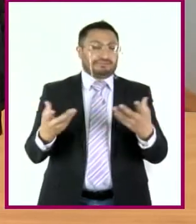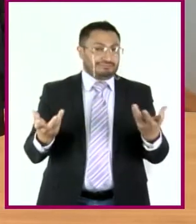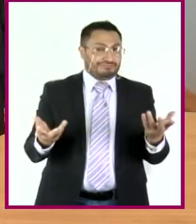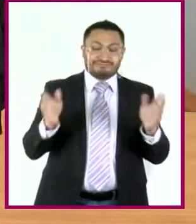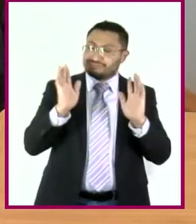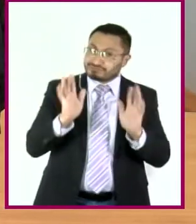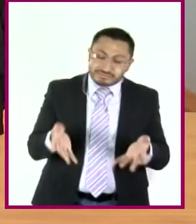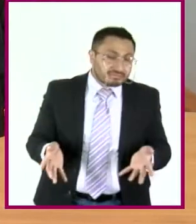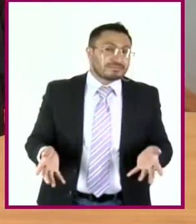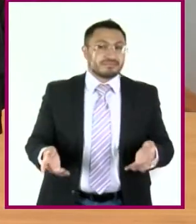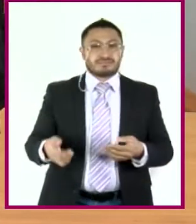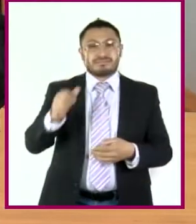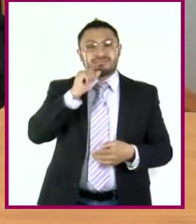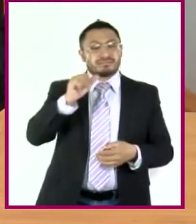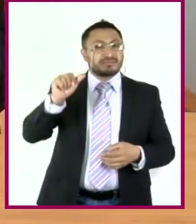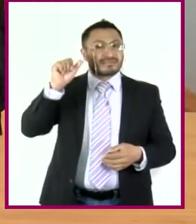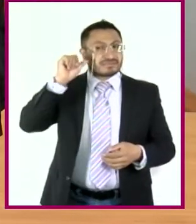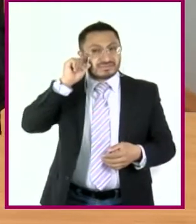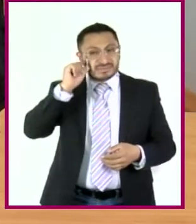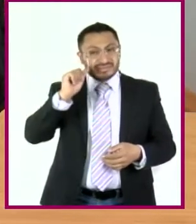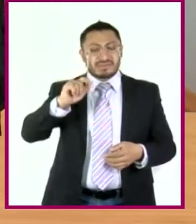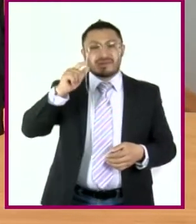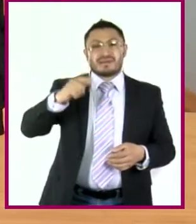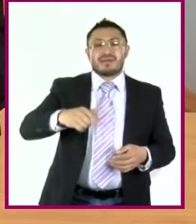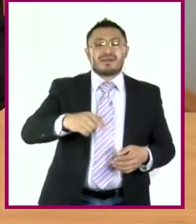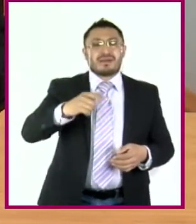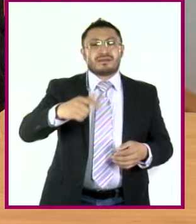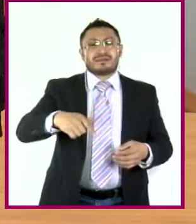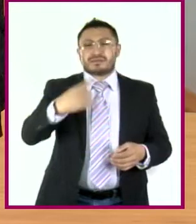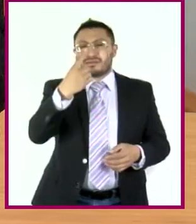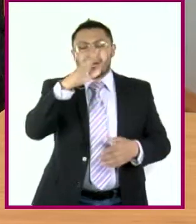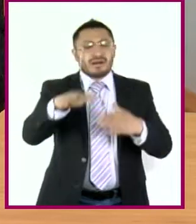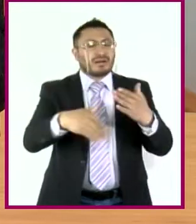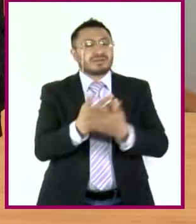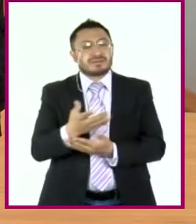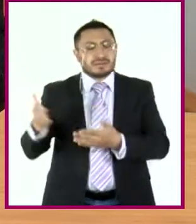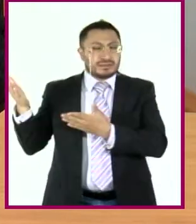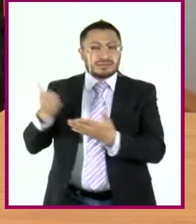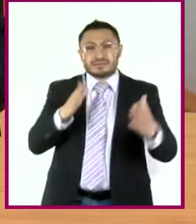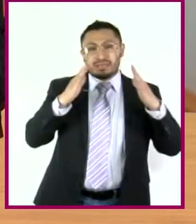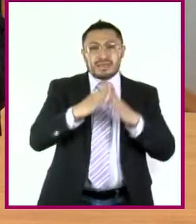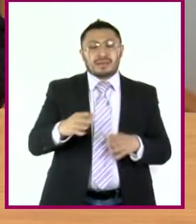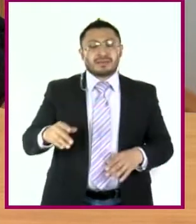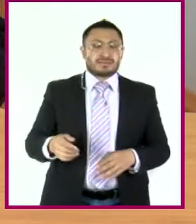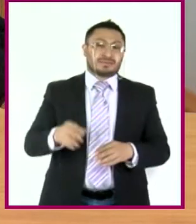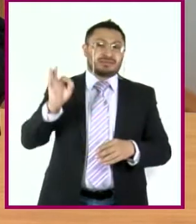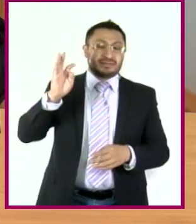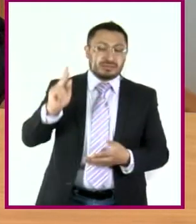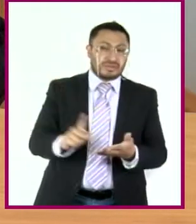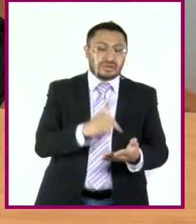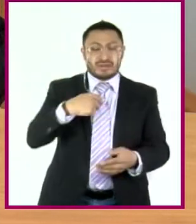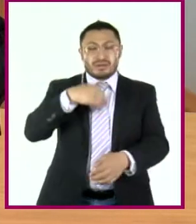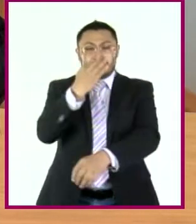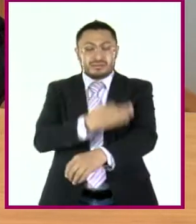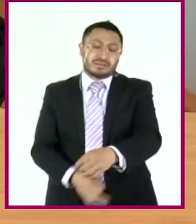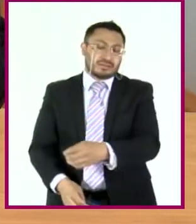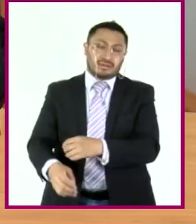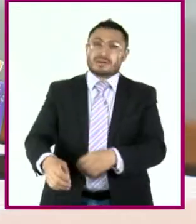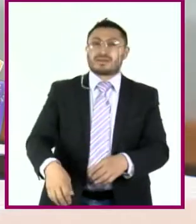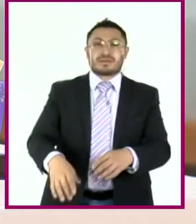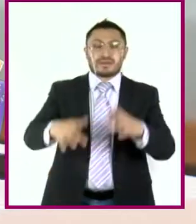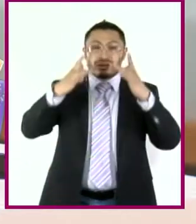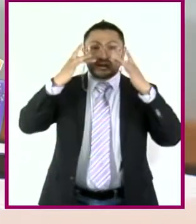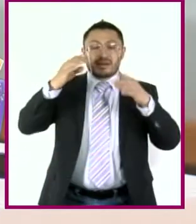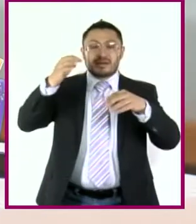Ayer llegamos pasada la medianoche y hoy apenas me pude levantar. Si vuelvo a llegar tarde, me regresan y me descuentan el día en el trabajo.